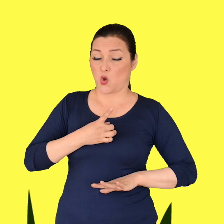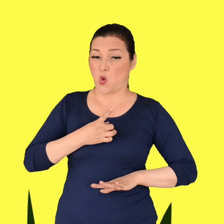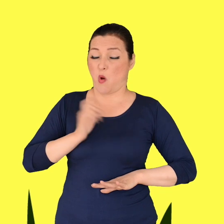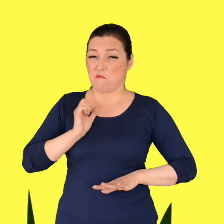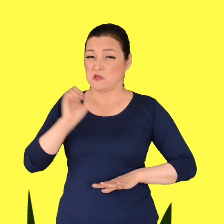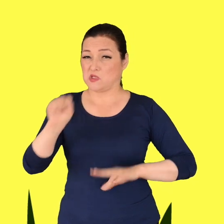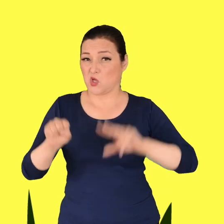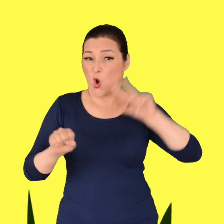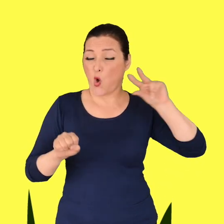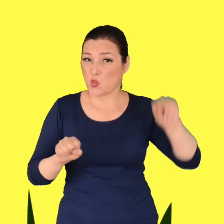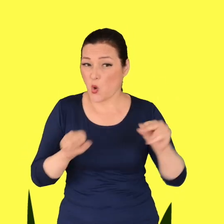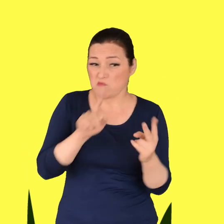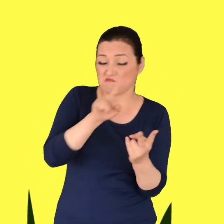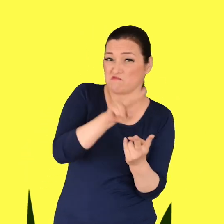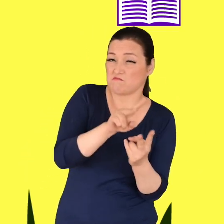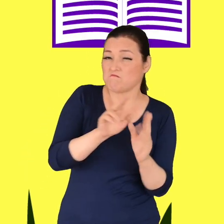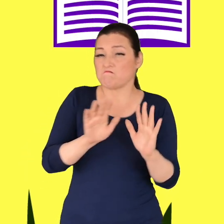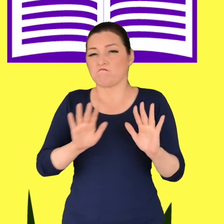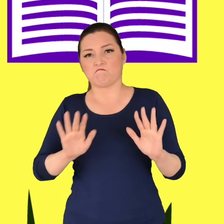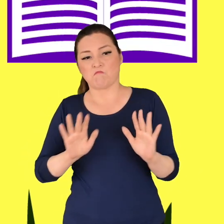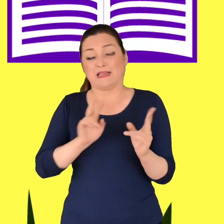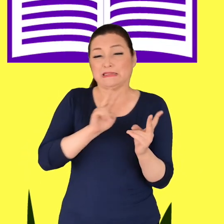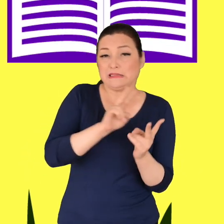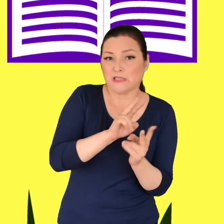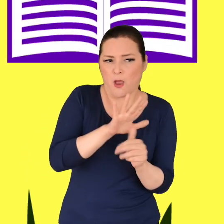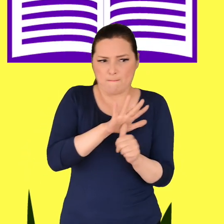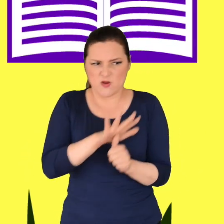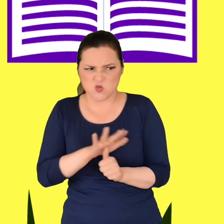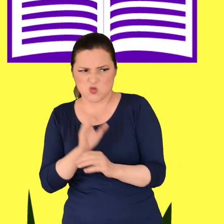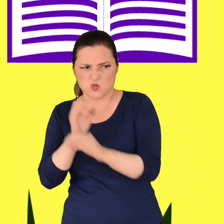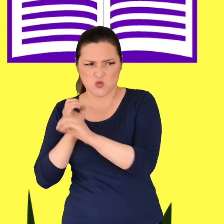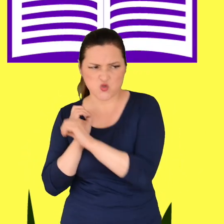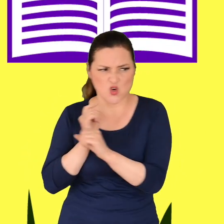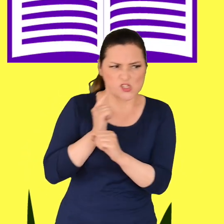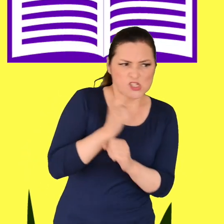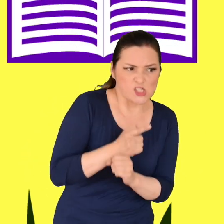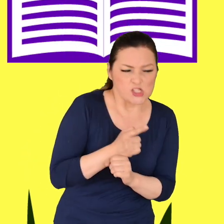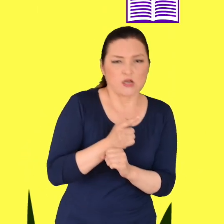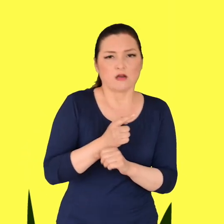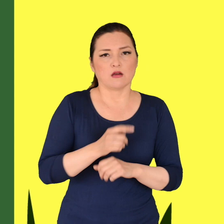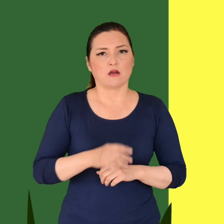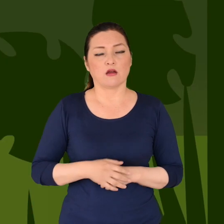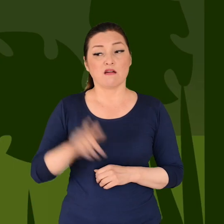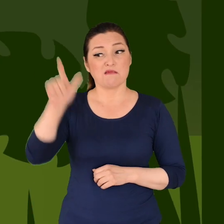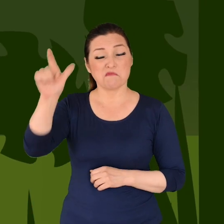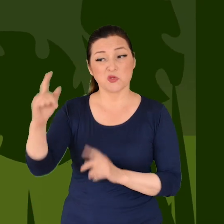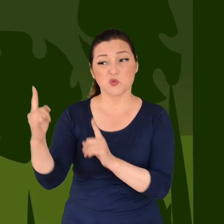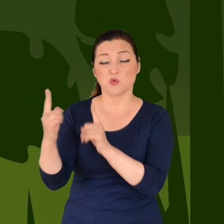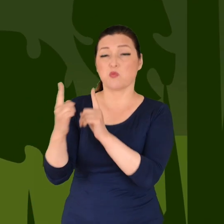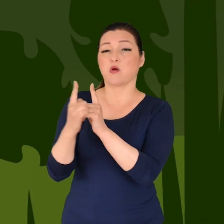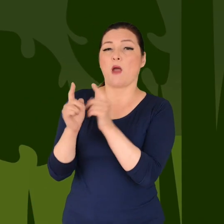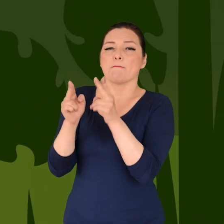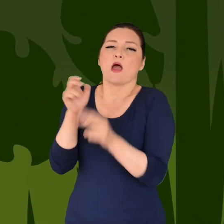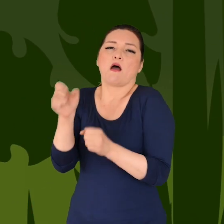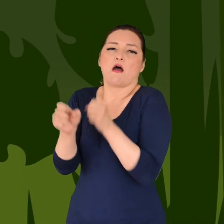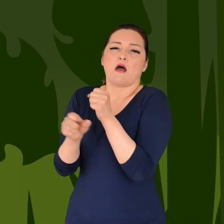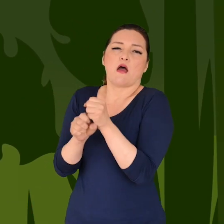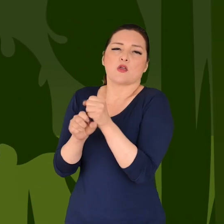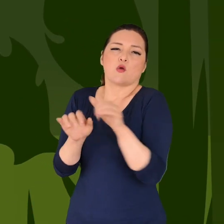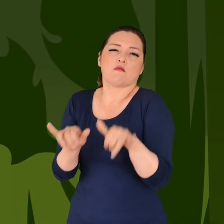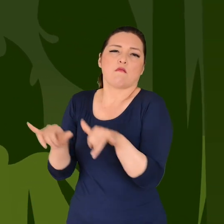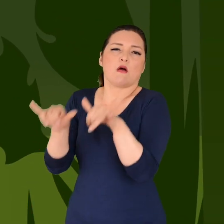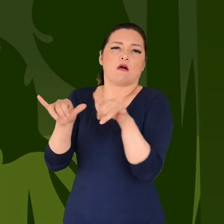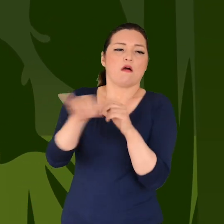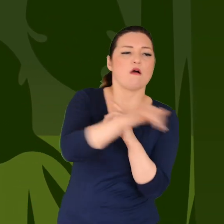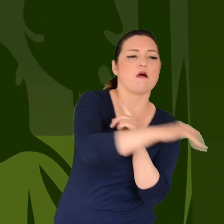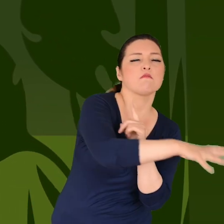y emocional, y la suficiente información para decidir tener relaciones sexuales. Si decidimos hacerlo, debe ser sin presión,